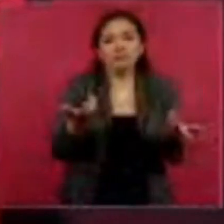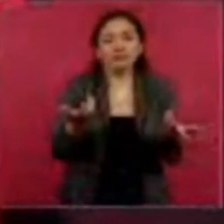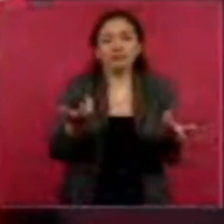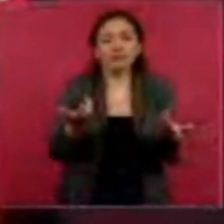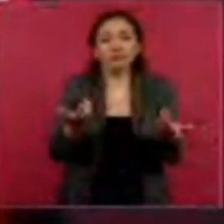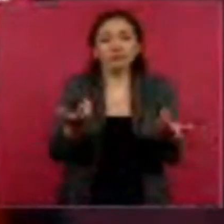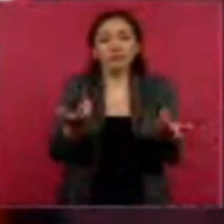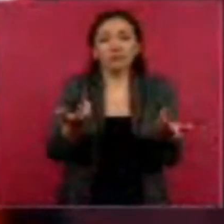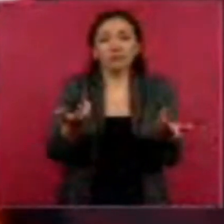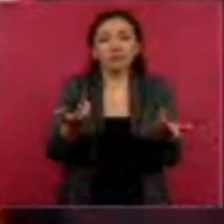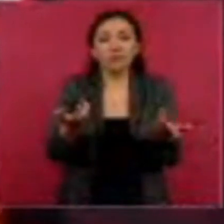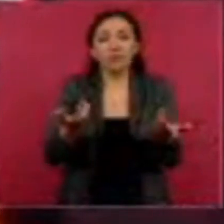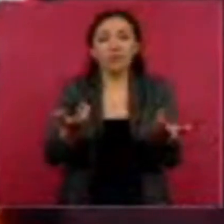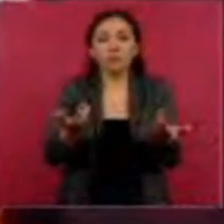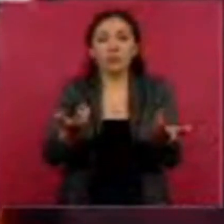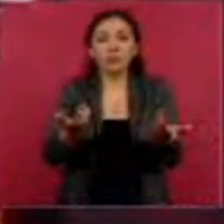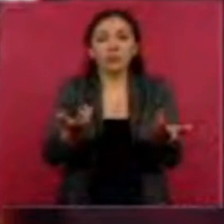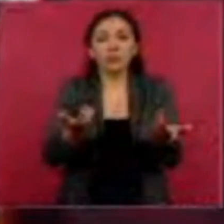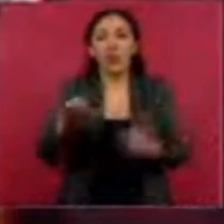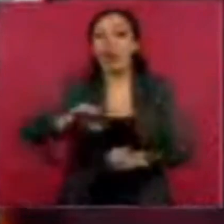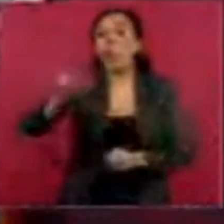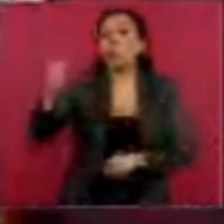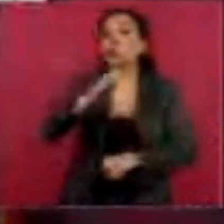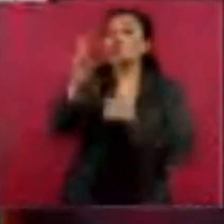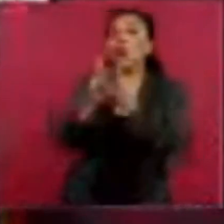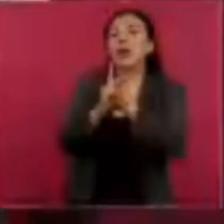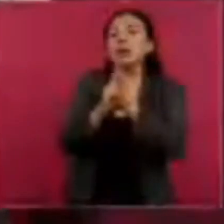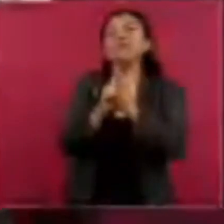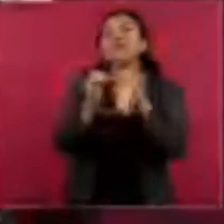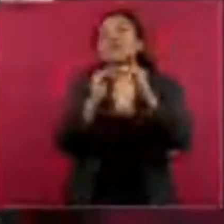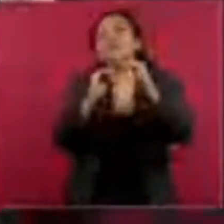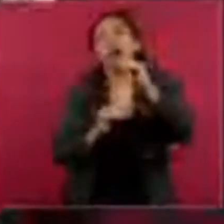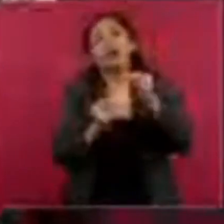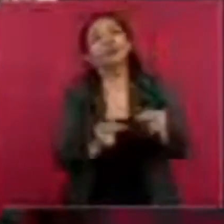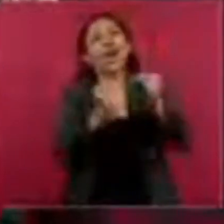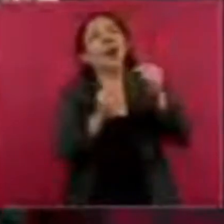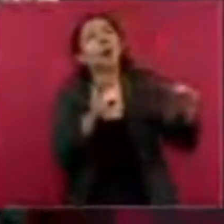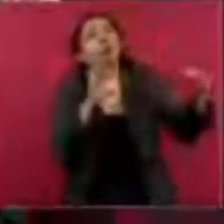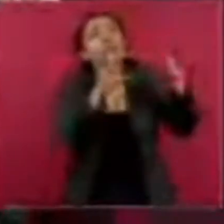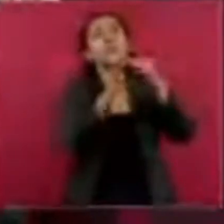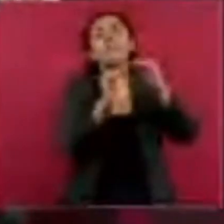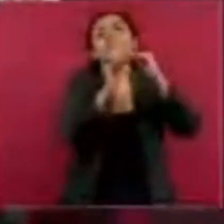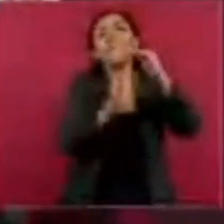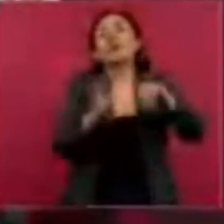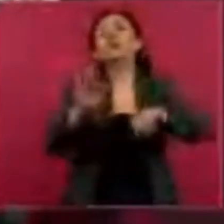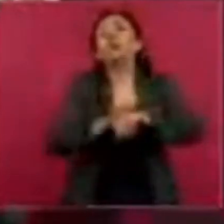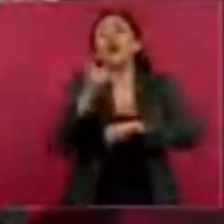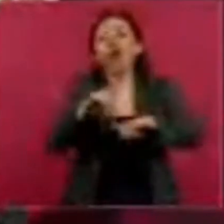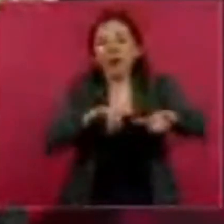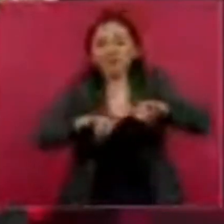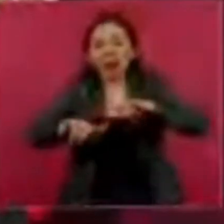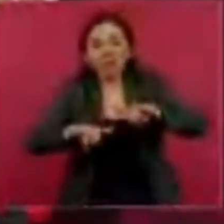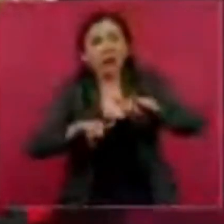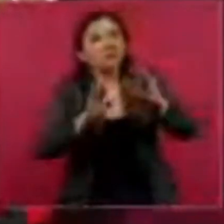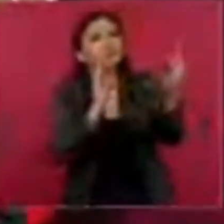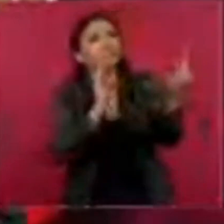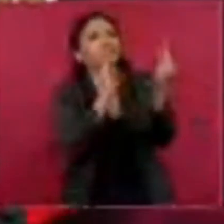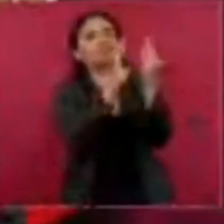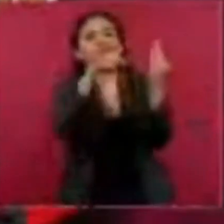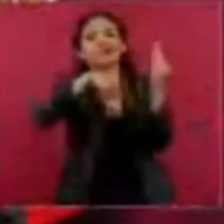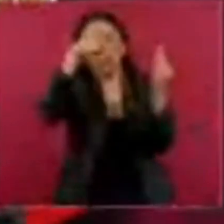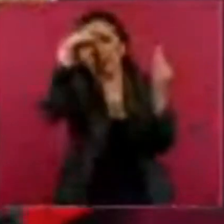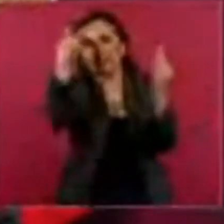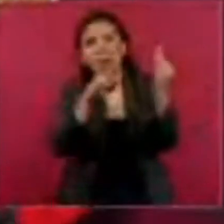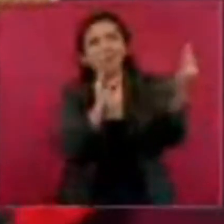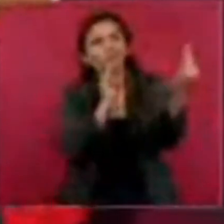la tienen otros países, por razones de geopolítica, por